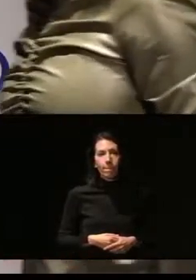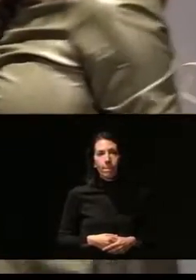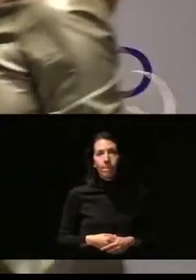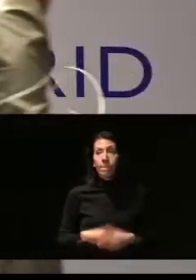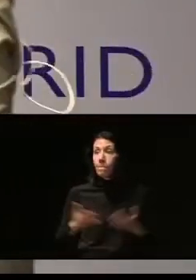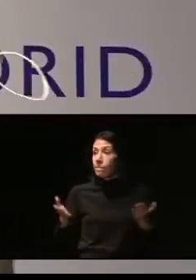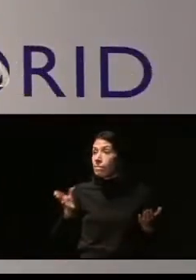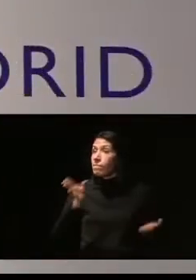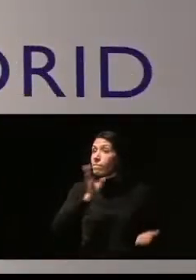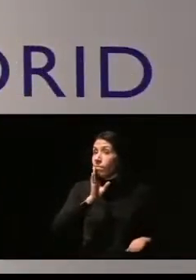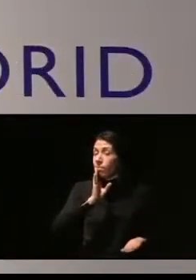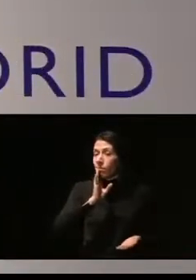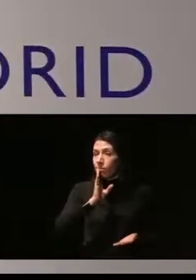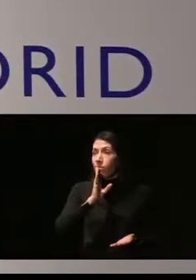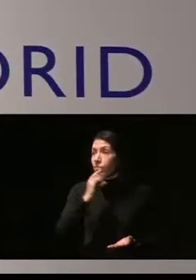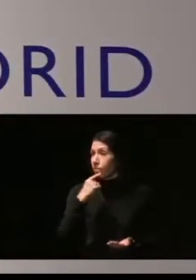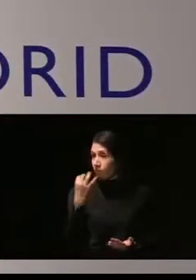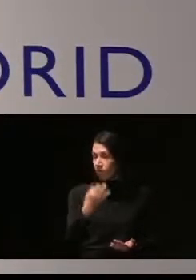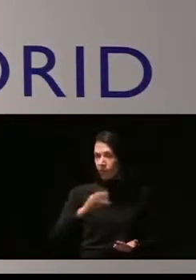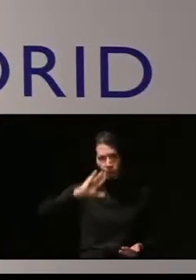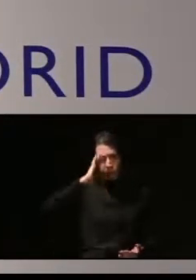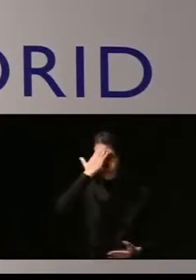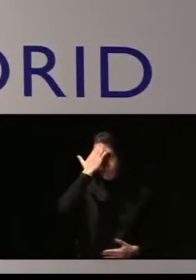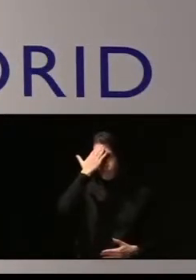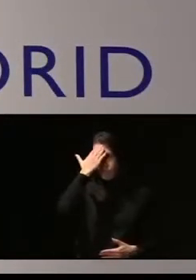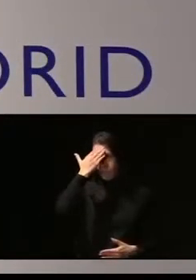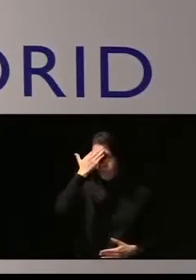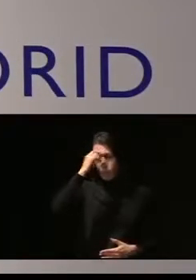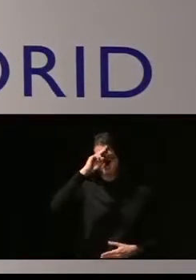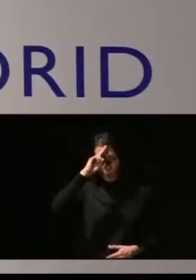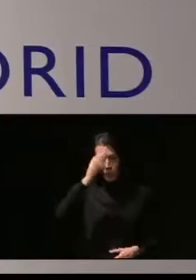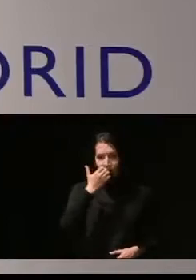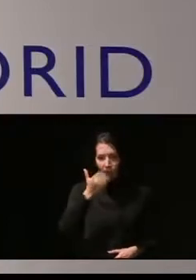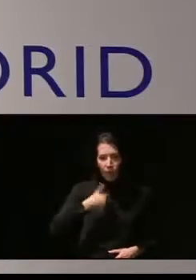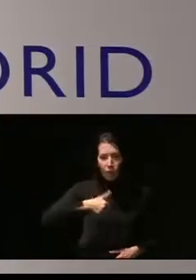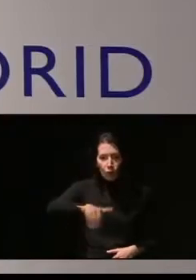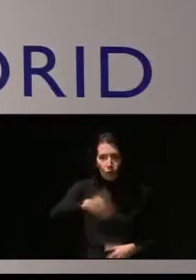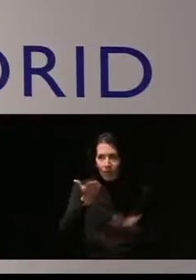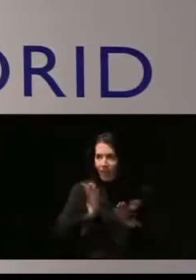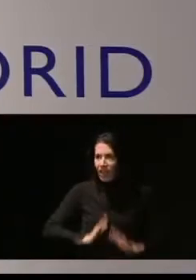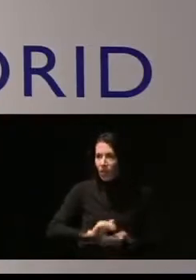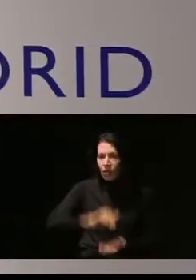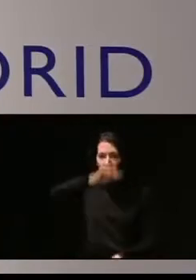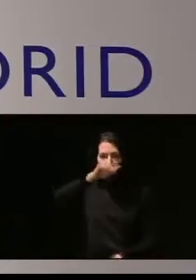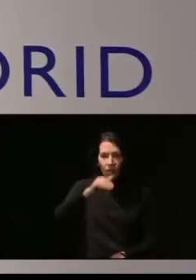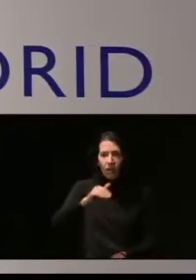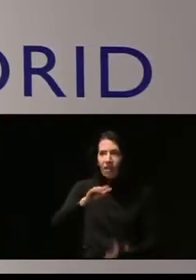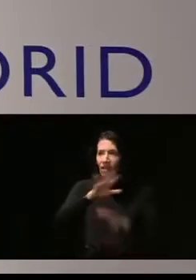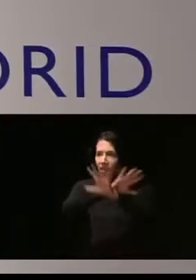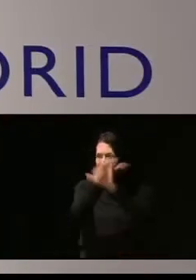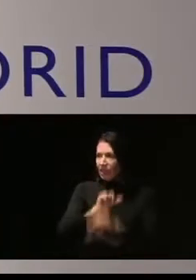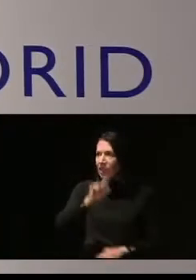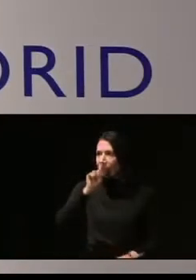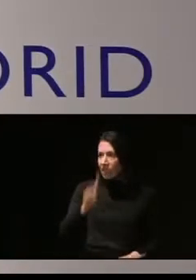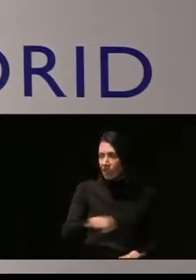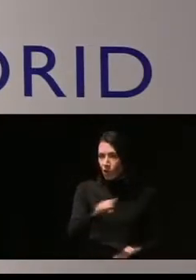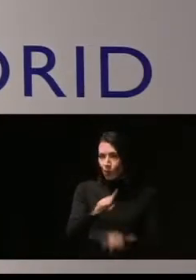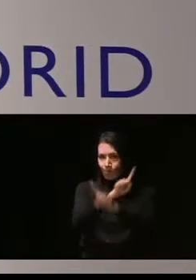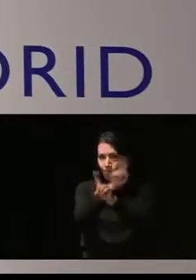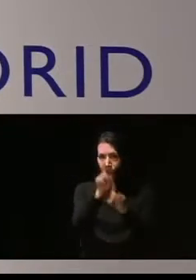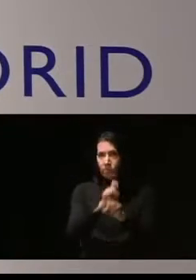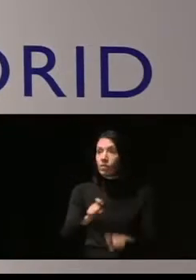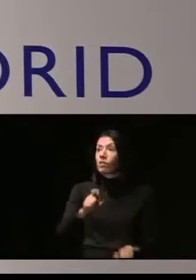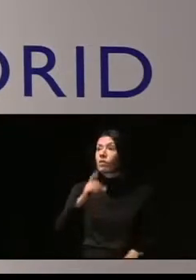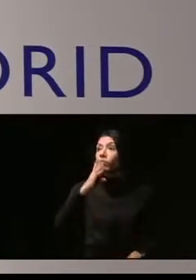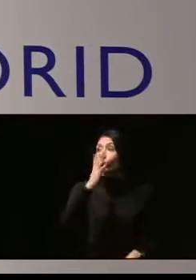Pues les decía, la principal preocupación es si va a ser o no va a ser feliz, lo entendían, ¿verdad? Y por eso